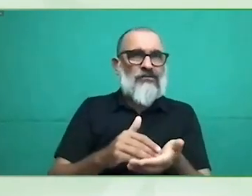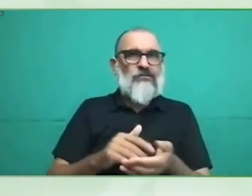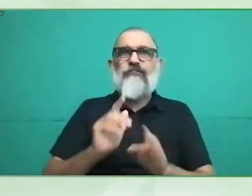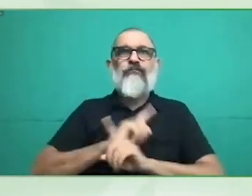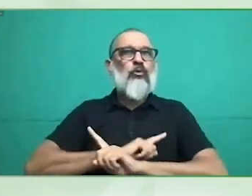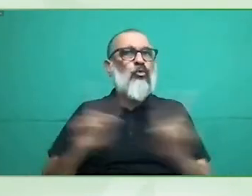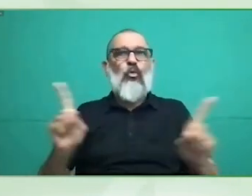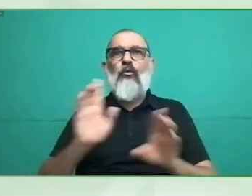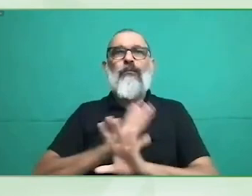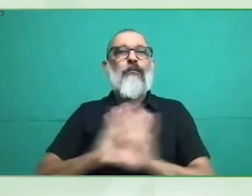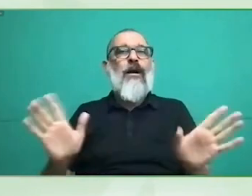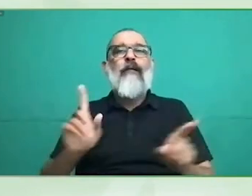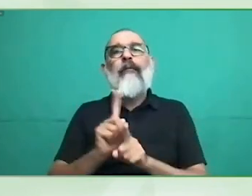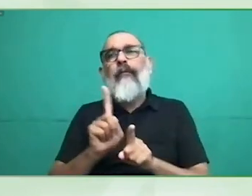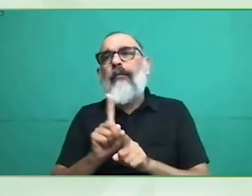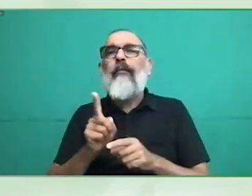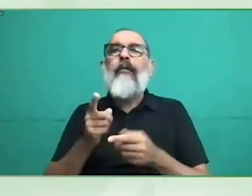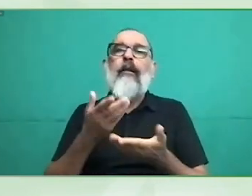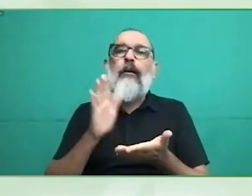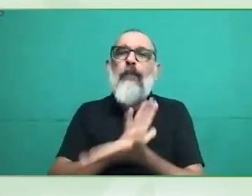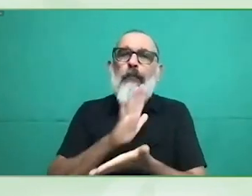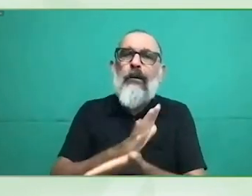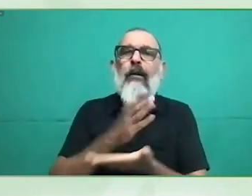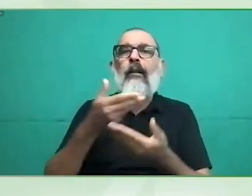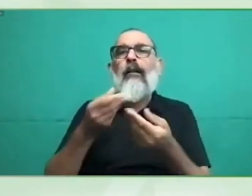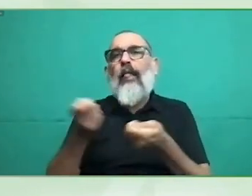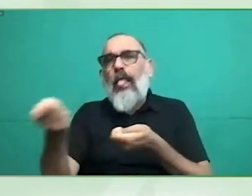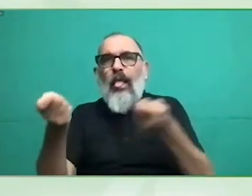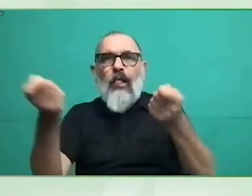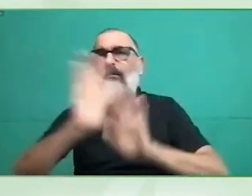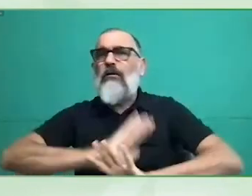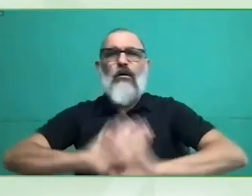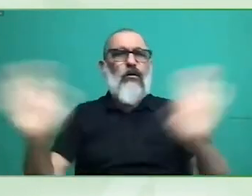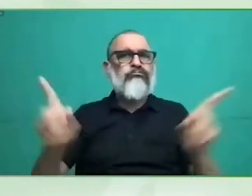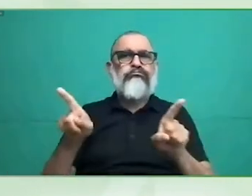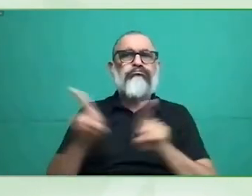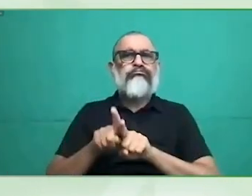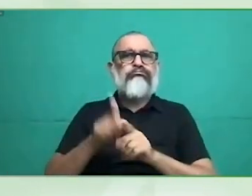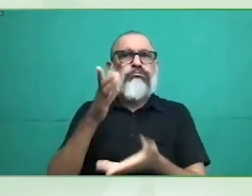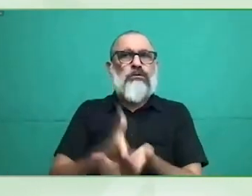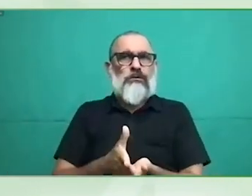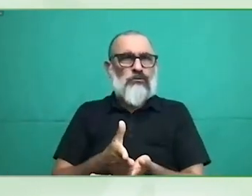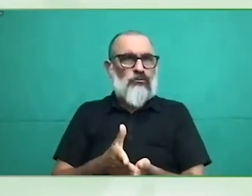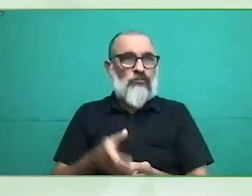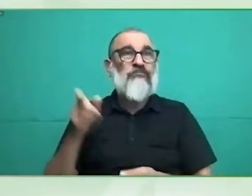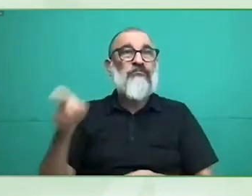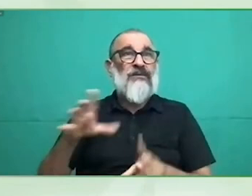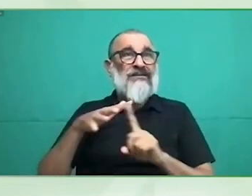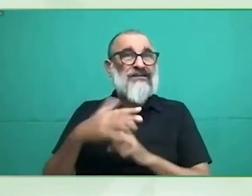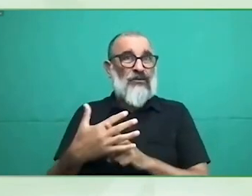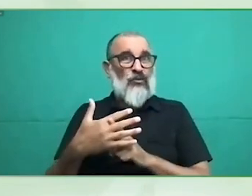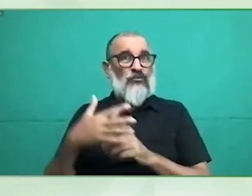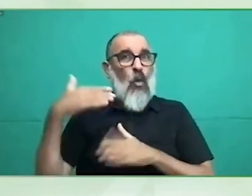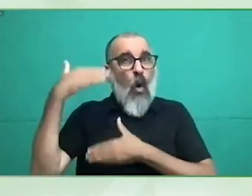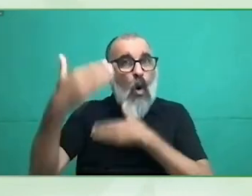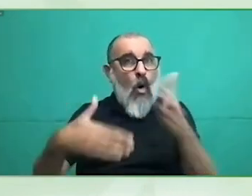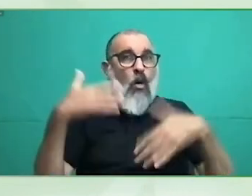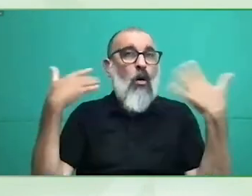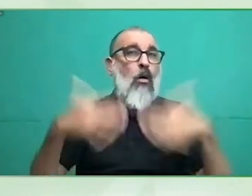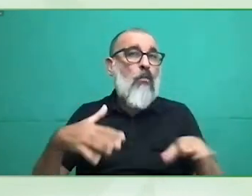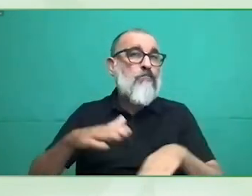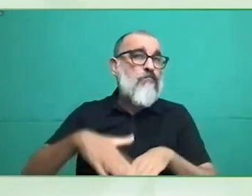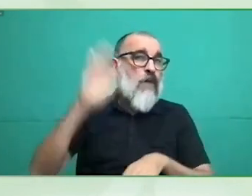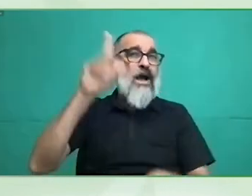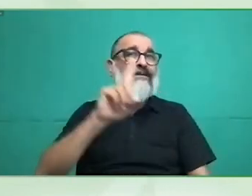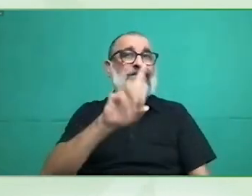voto precisamente por razones asociadas a la discapacidad pero existen